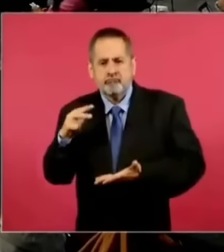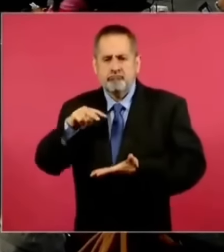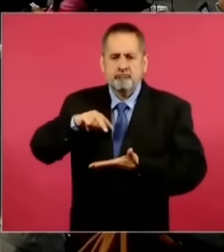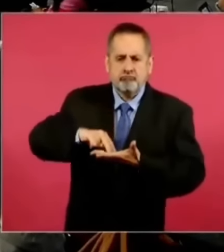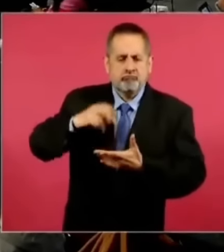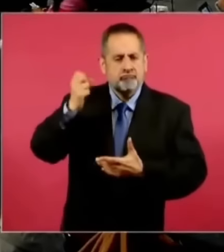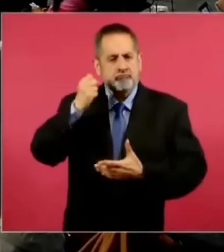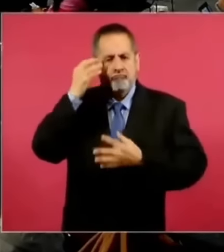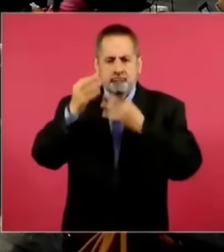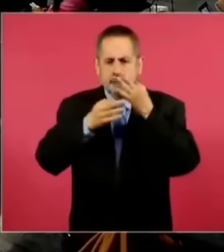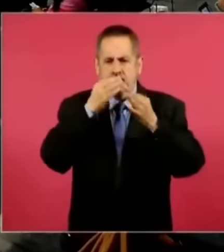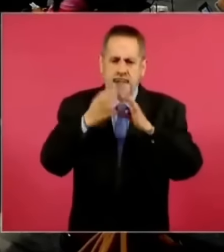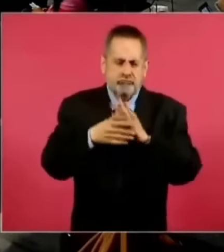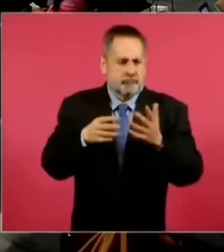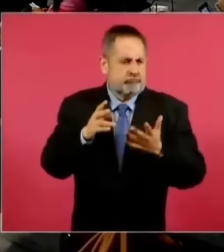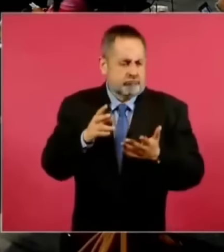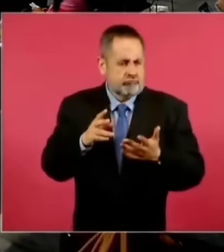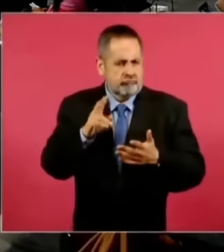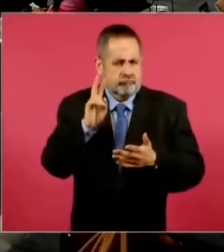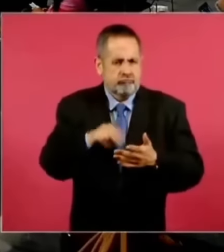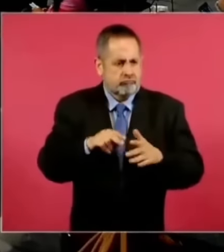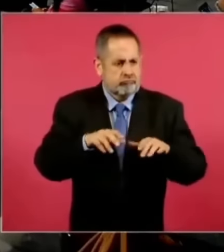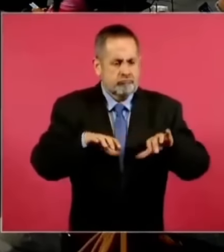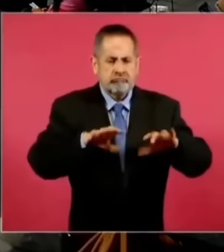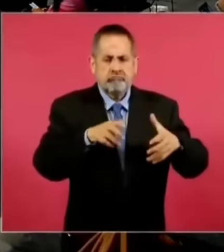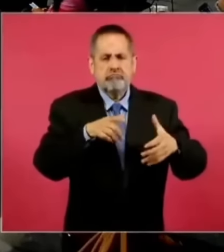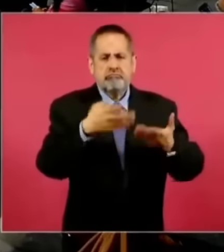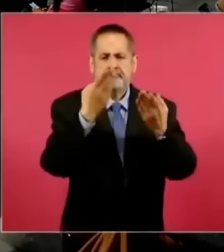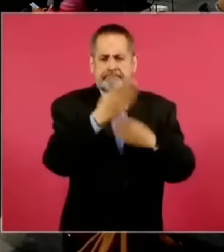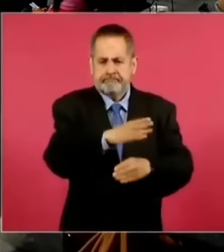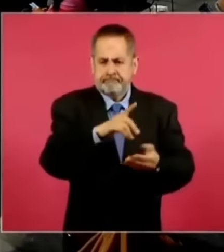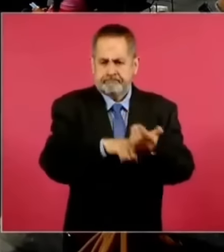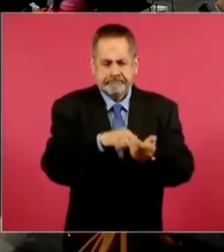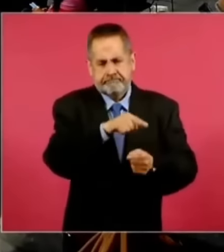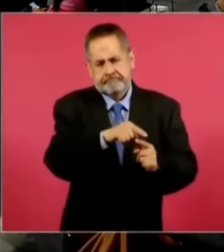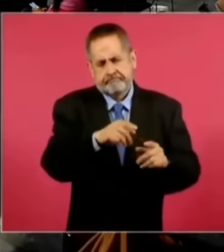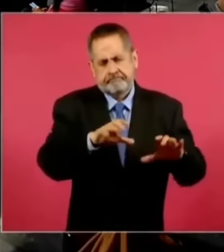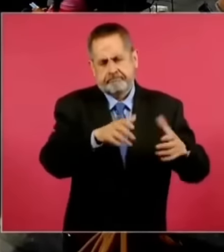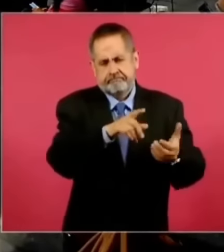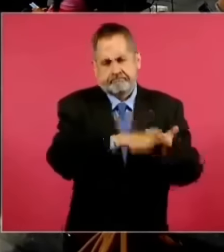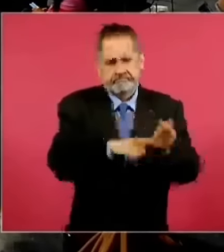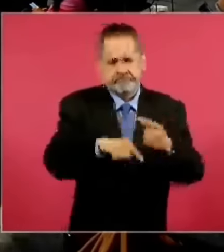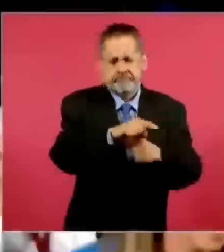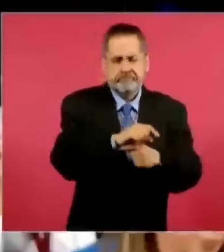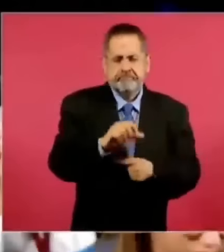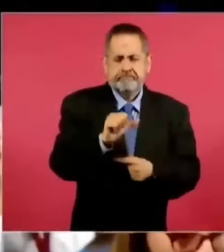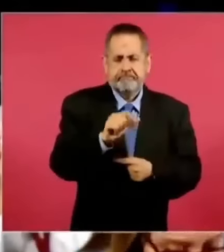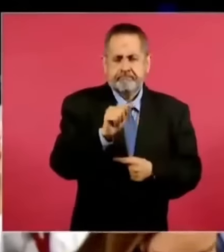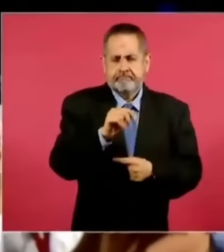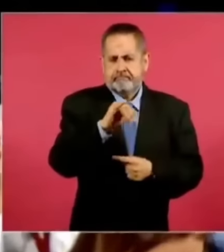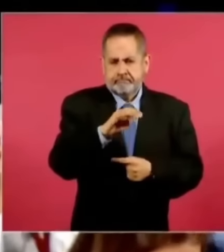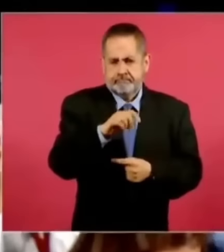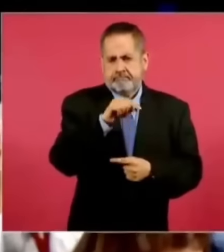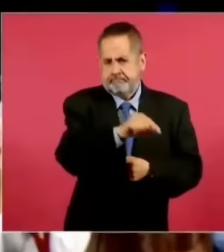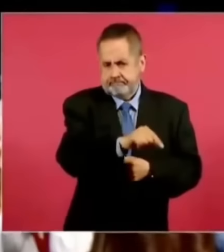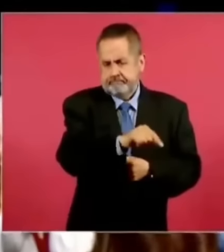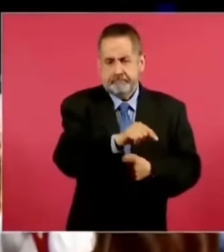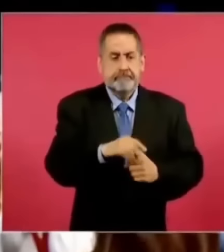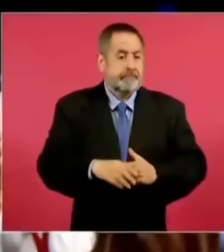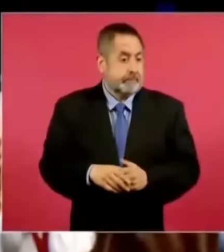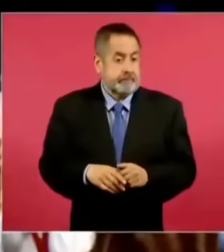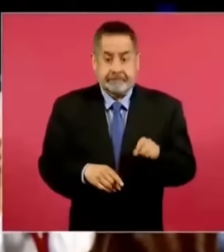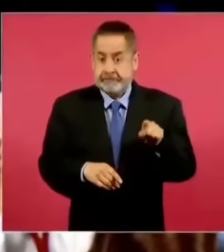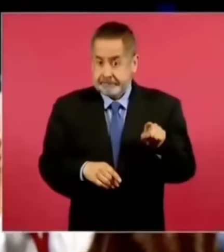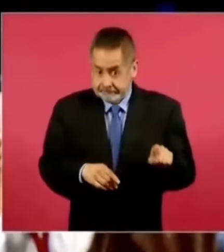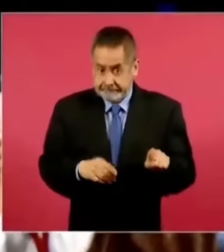para, vamos a decirlo, para un banco, para una financiera, para una consultora que era Actinberg, es Actinberg. En esta